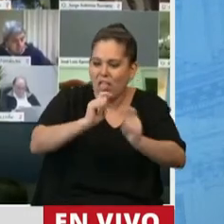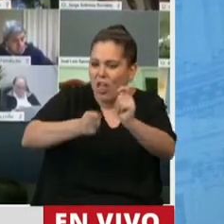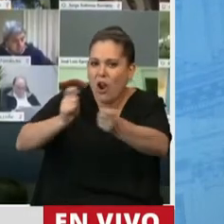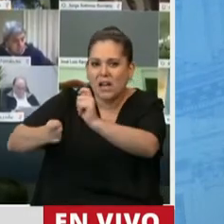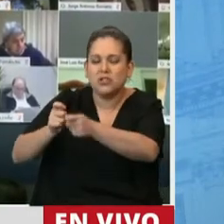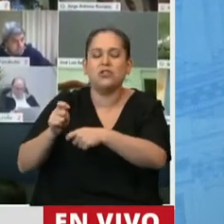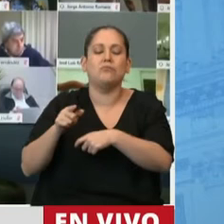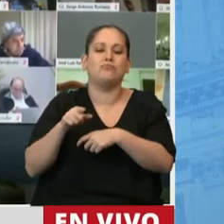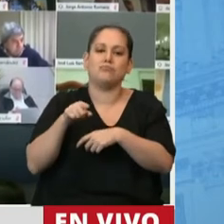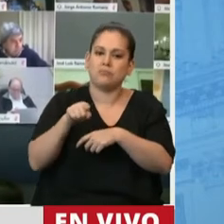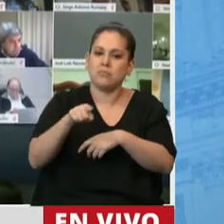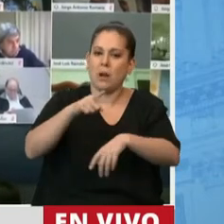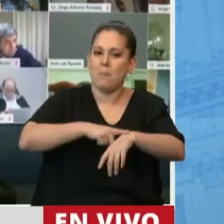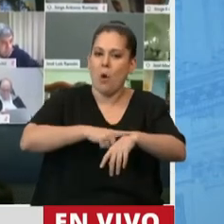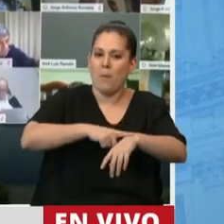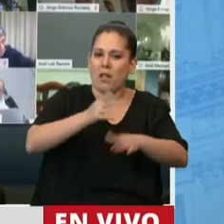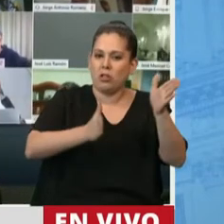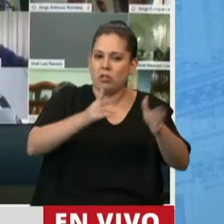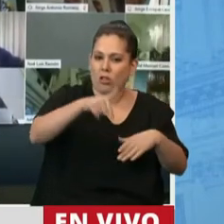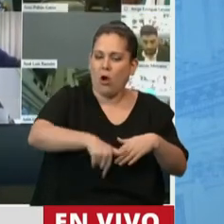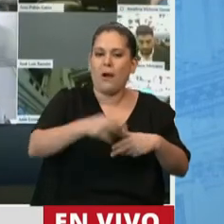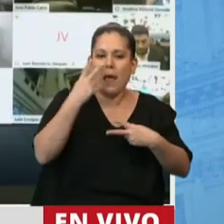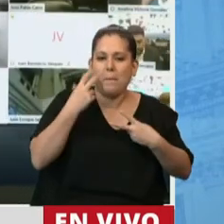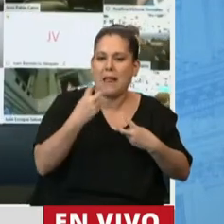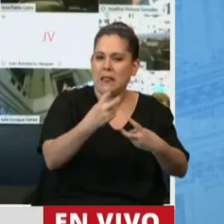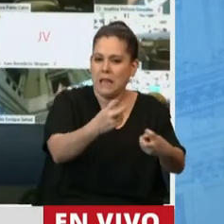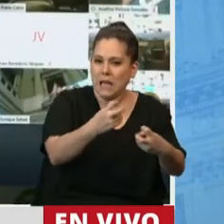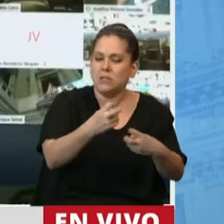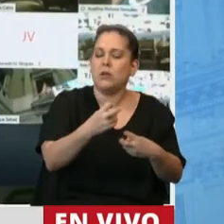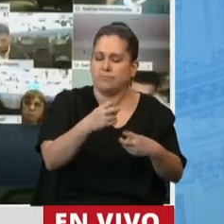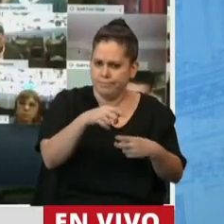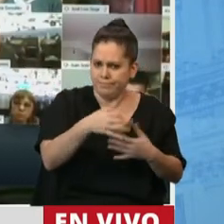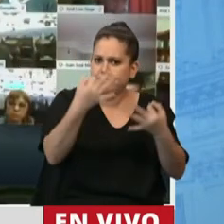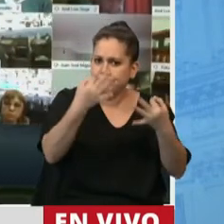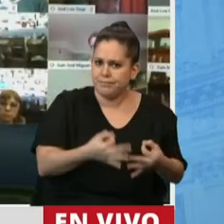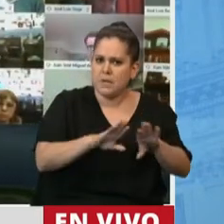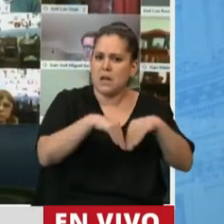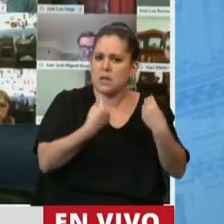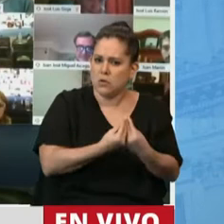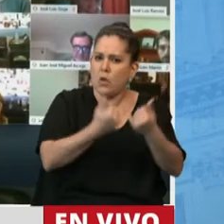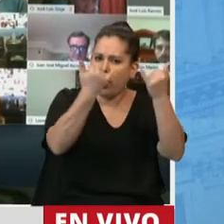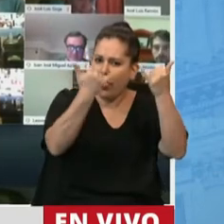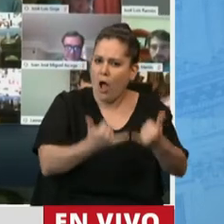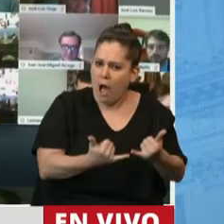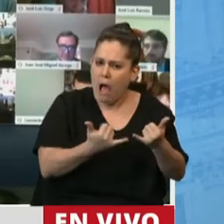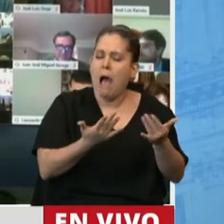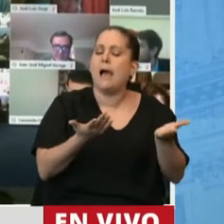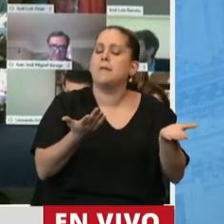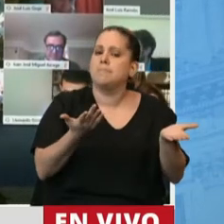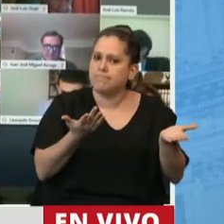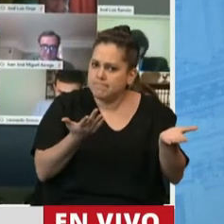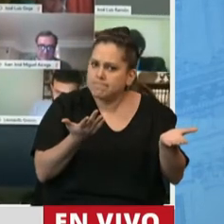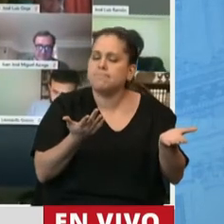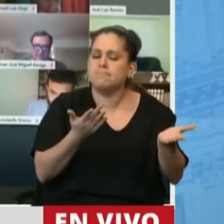continúa, digamos, en este momento en periodo de investigación, pero está claro que está demostrando resultados. Por eso estamos discutiendo en este momento la